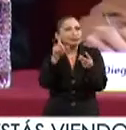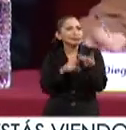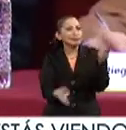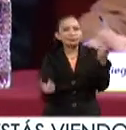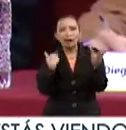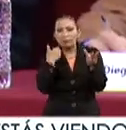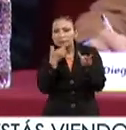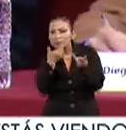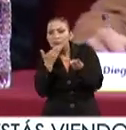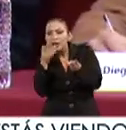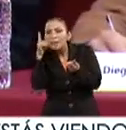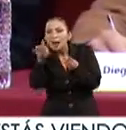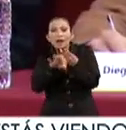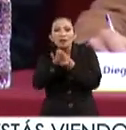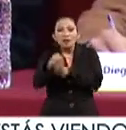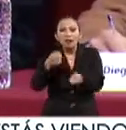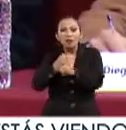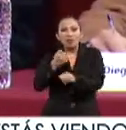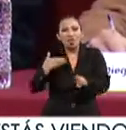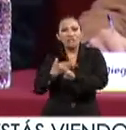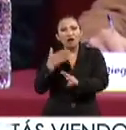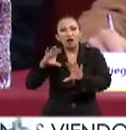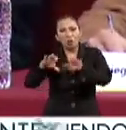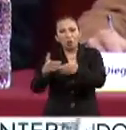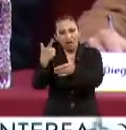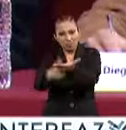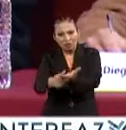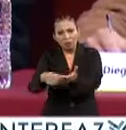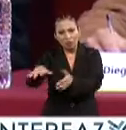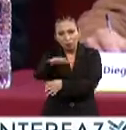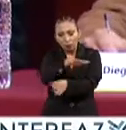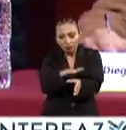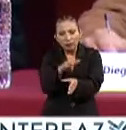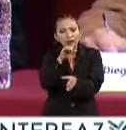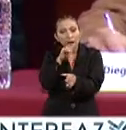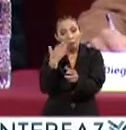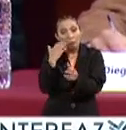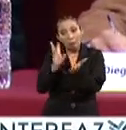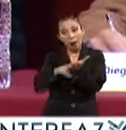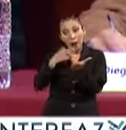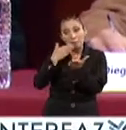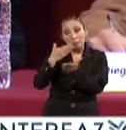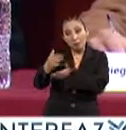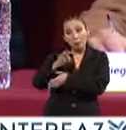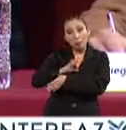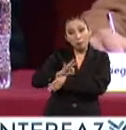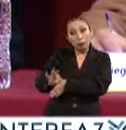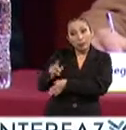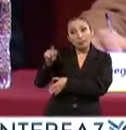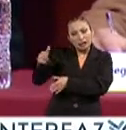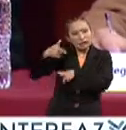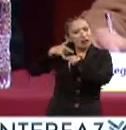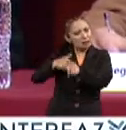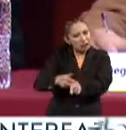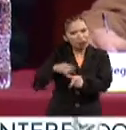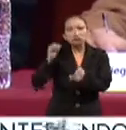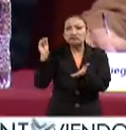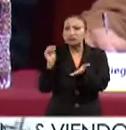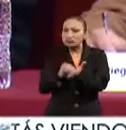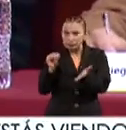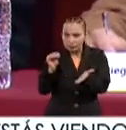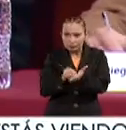adecuadas para prevenir violencias en las comunidades y por eso aprecio mucho la posibilidad de seguirnos